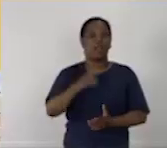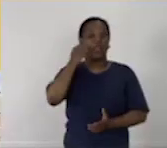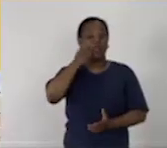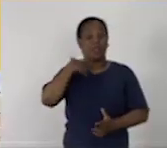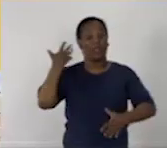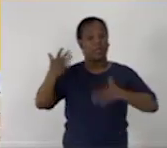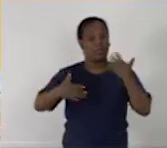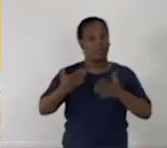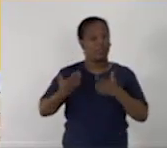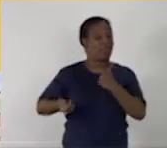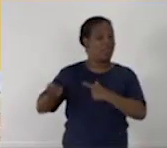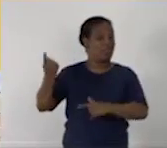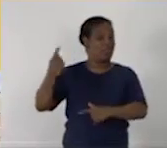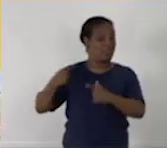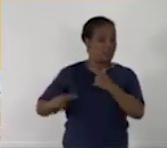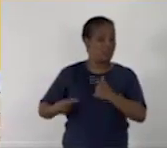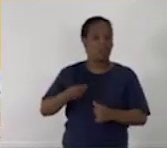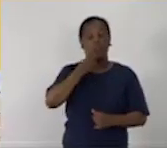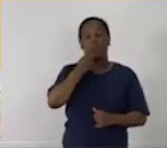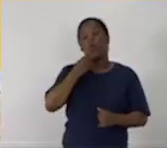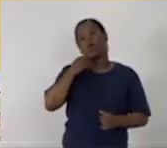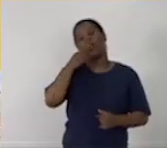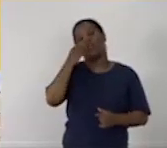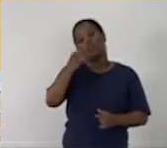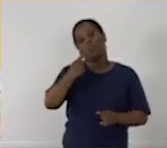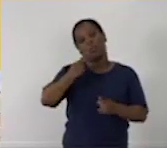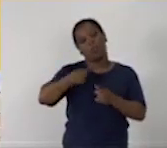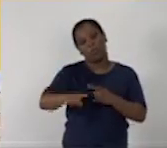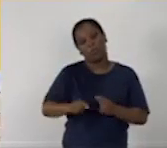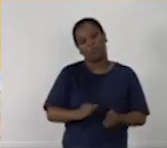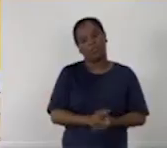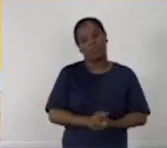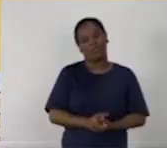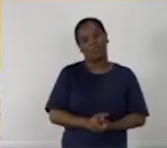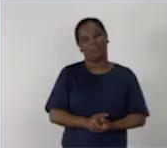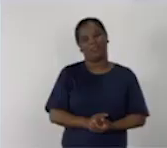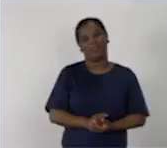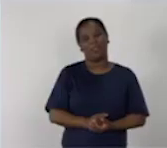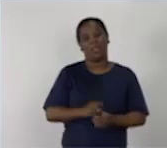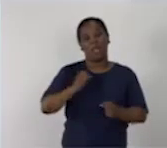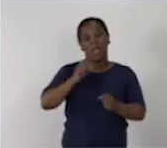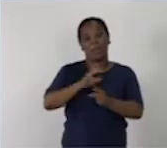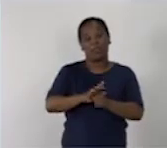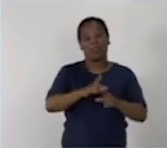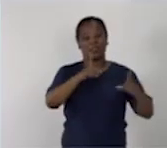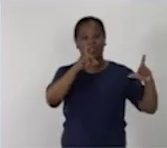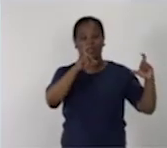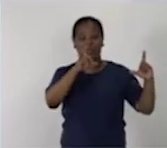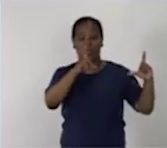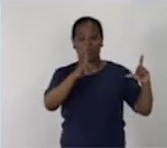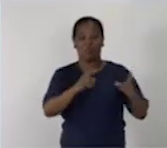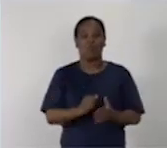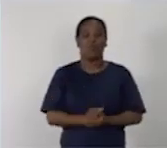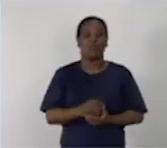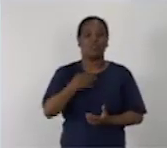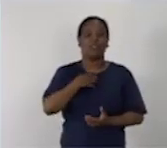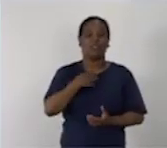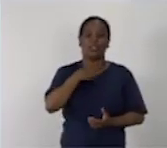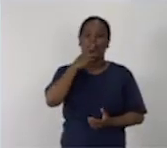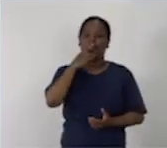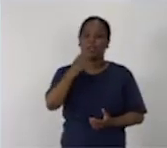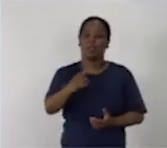Además de las actividades anteriores, pueden realizar las siguientes. A partir de las